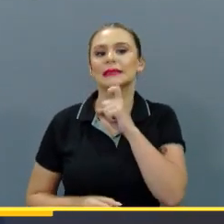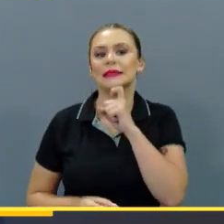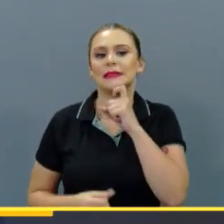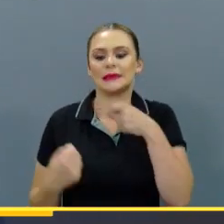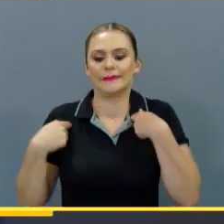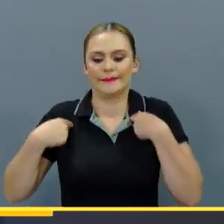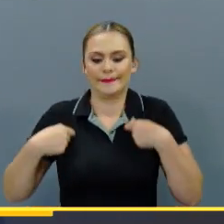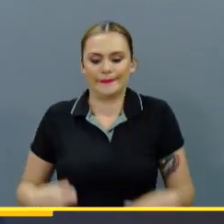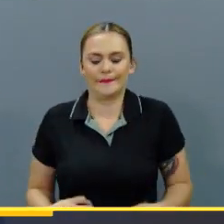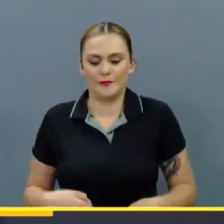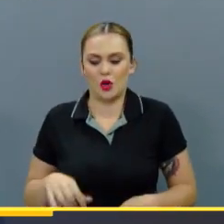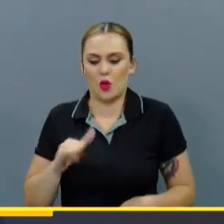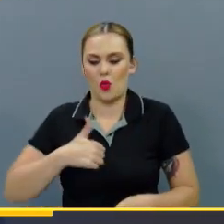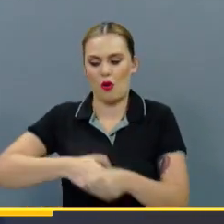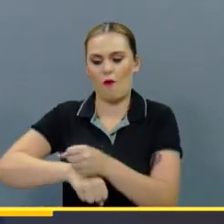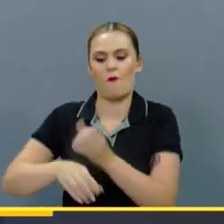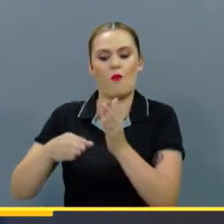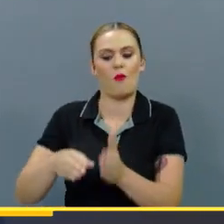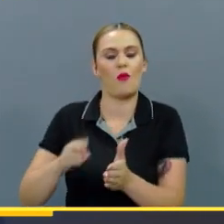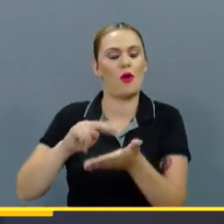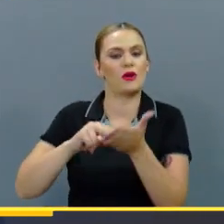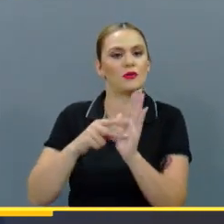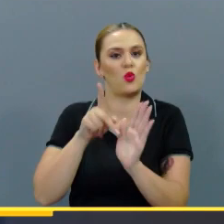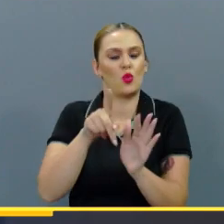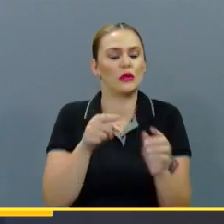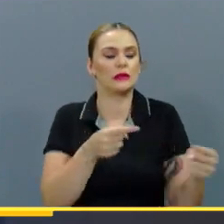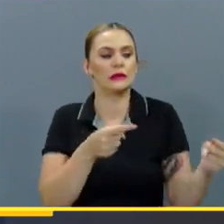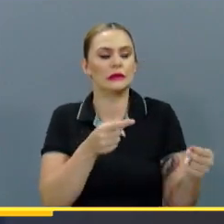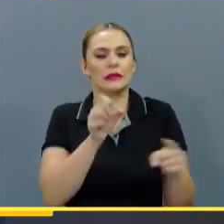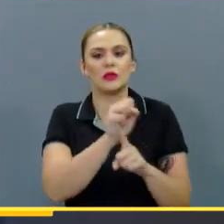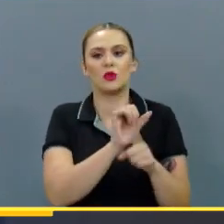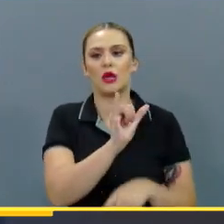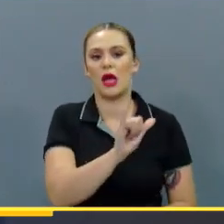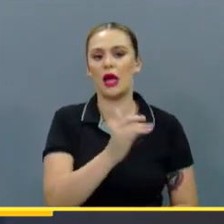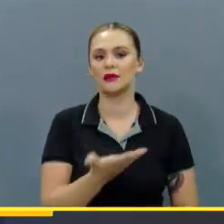la ropa del futbolista cuando está en una disyuntiva de estas.